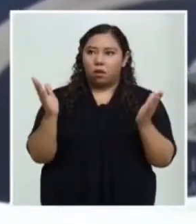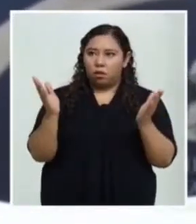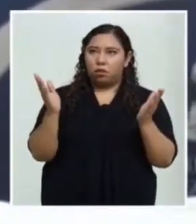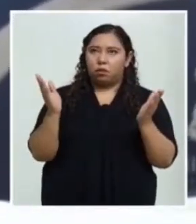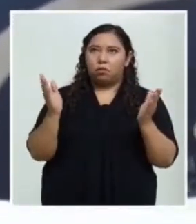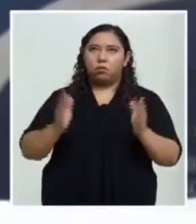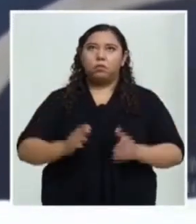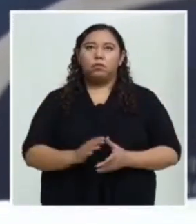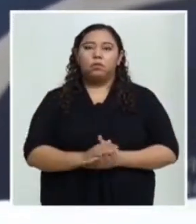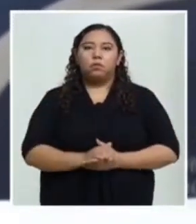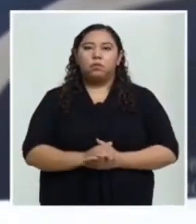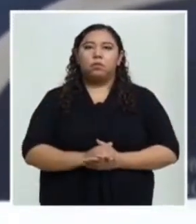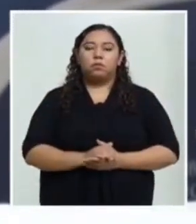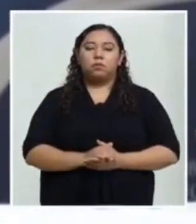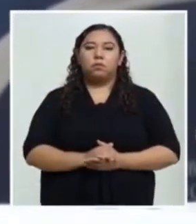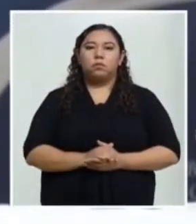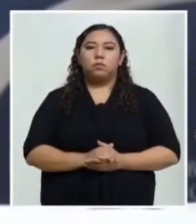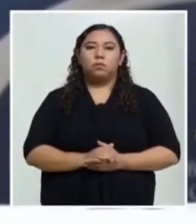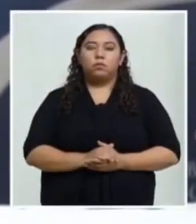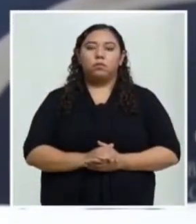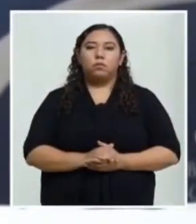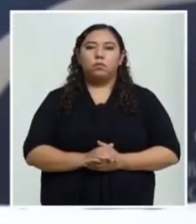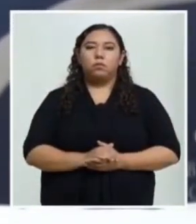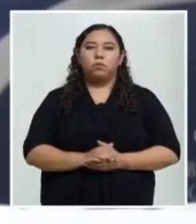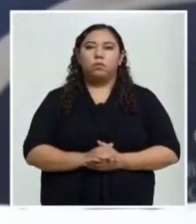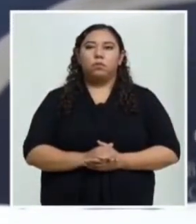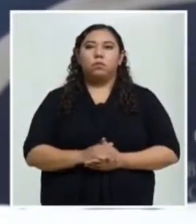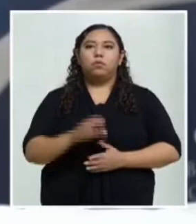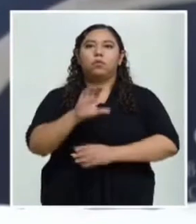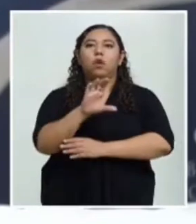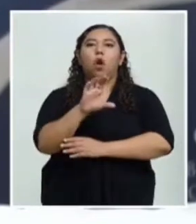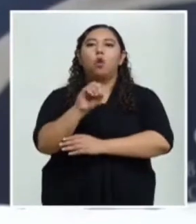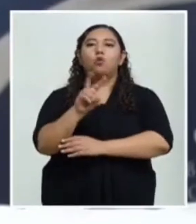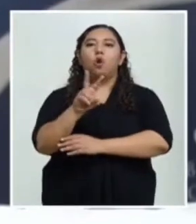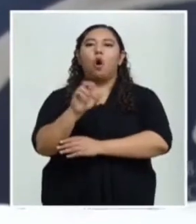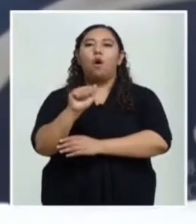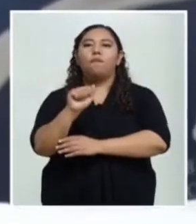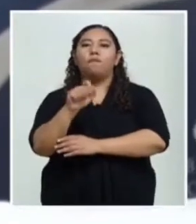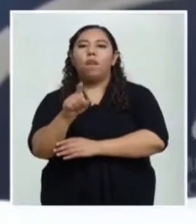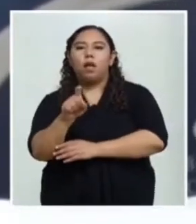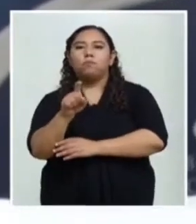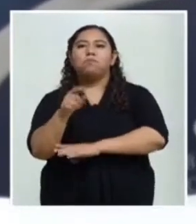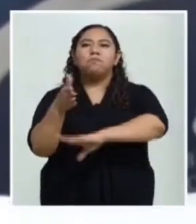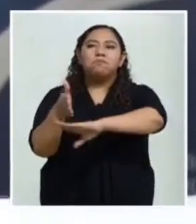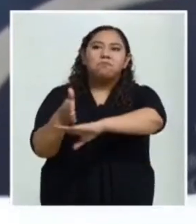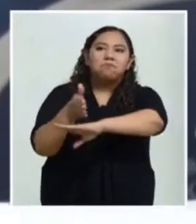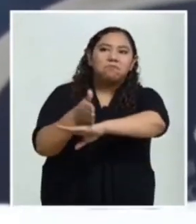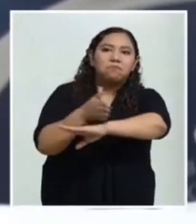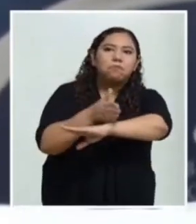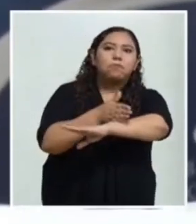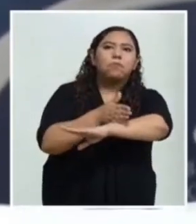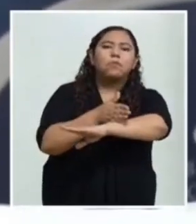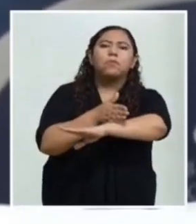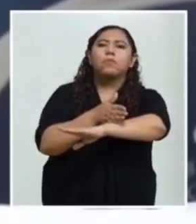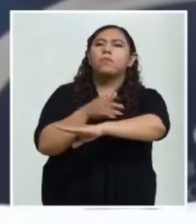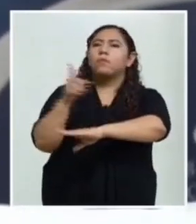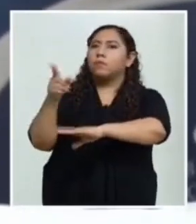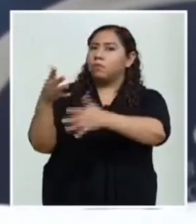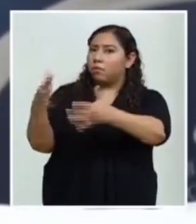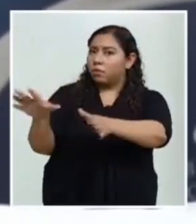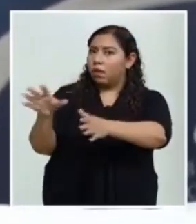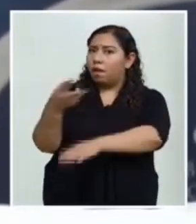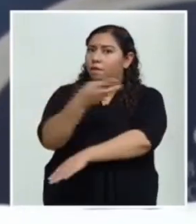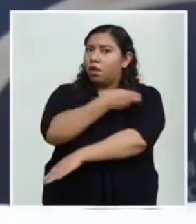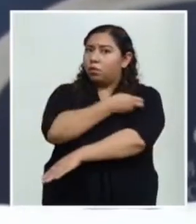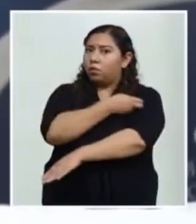recibido hoy sobre la actualización del avance de COVAX en la preparación para la distribución de vacunas a nivel